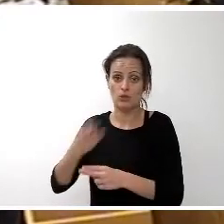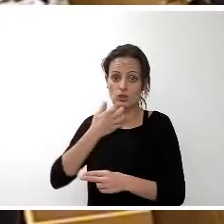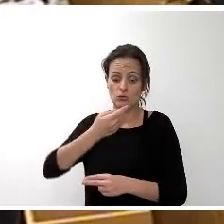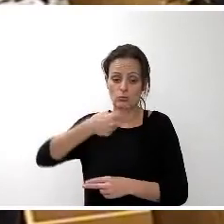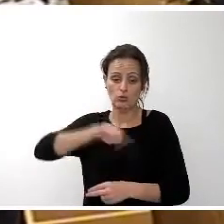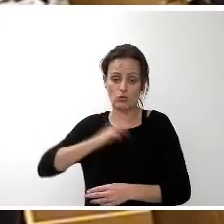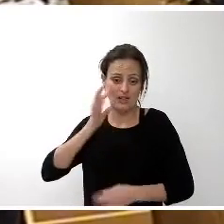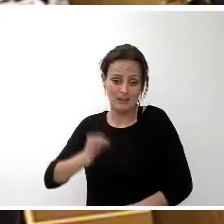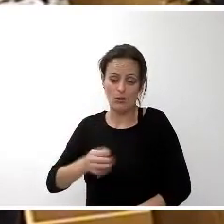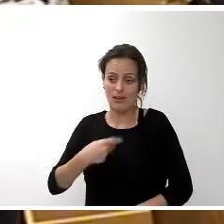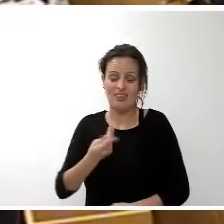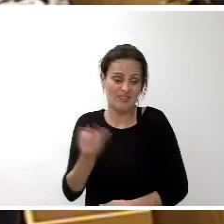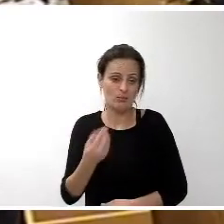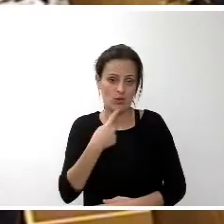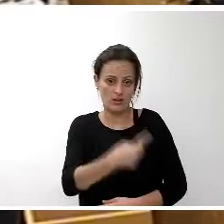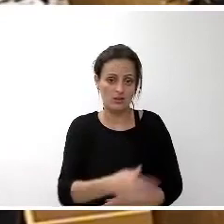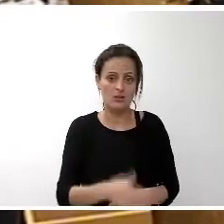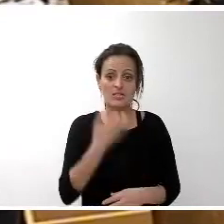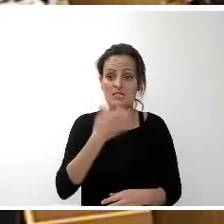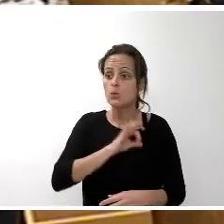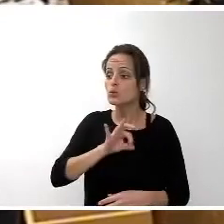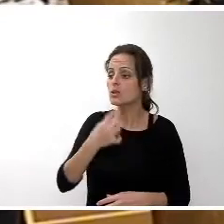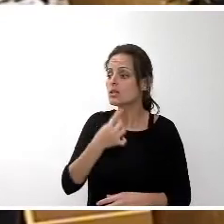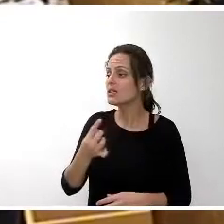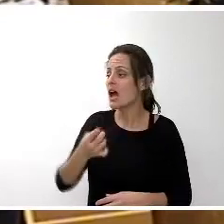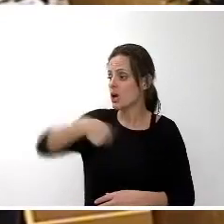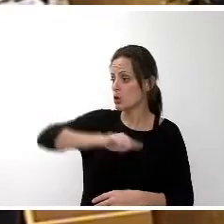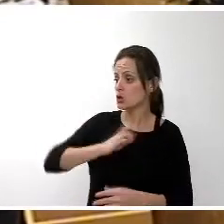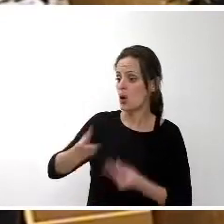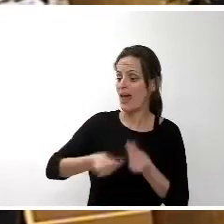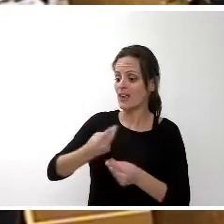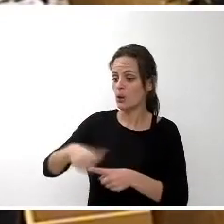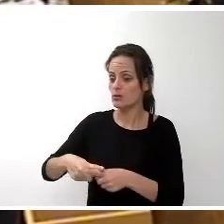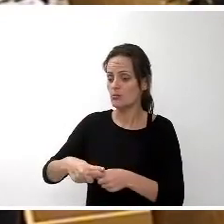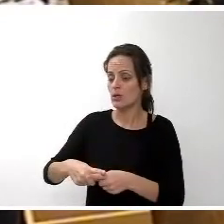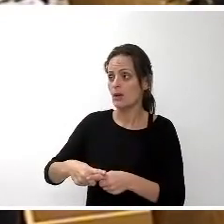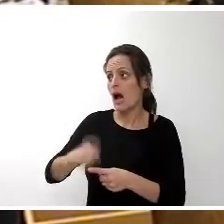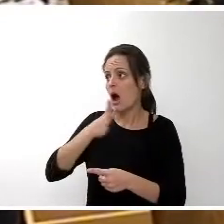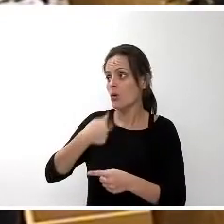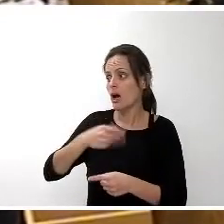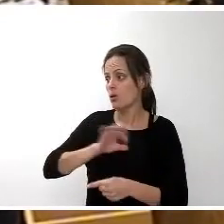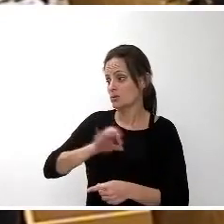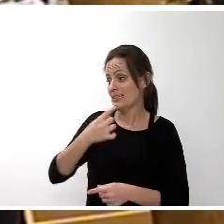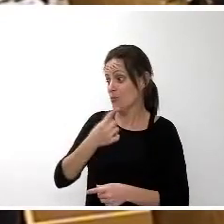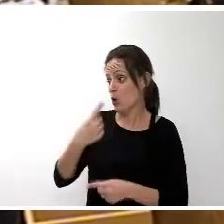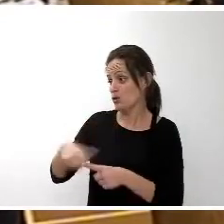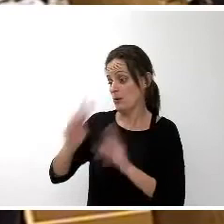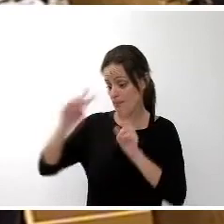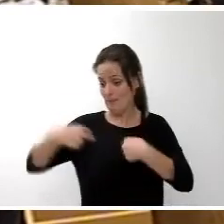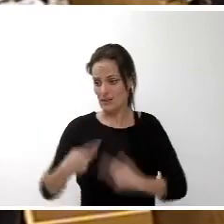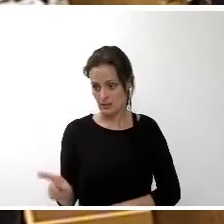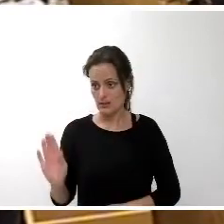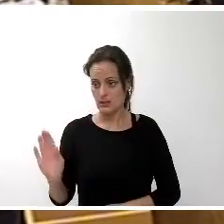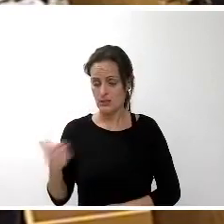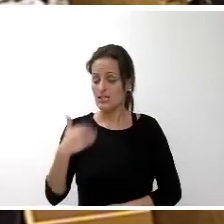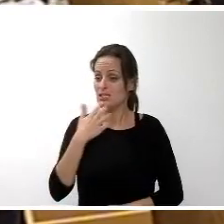desde el punto de vista de que cuando usted nos diga a nosotros cómo hay que hacer algunas cosas hágaselo usted mirar si se ha dado cuenta